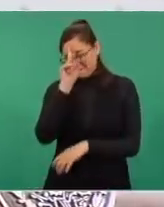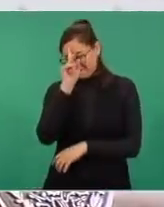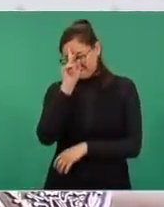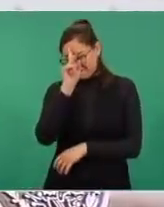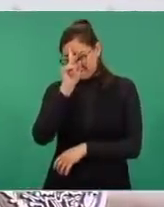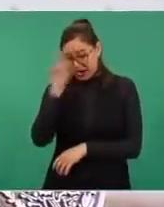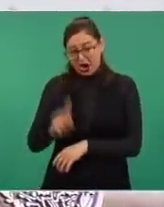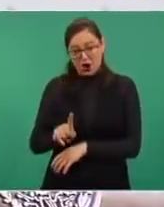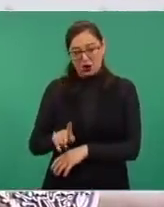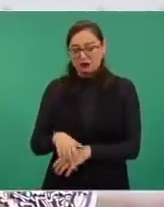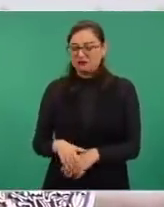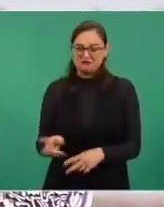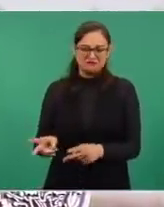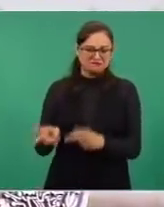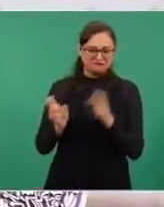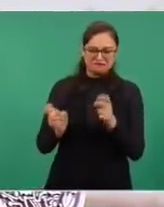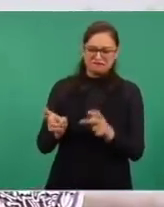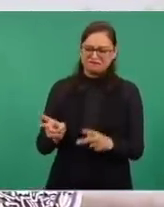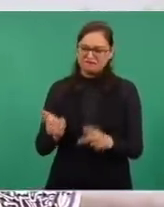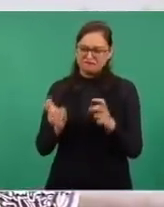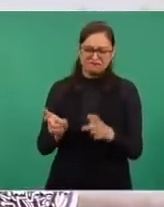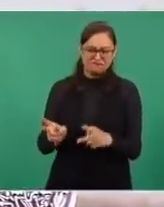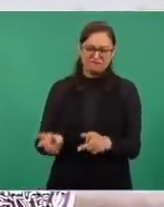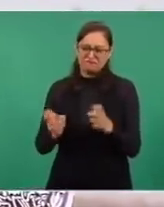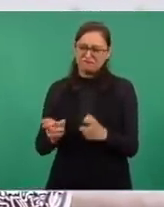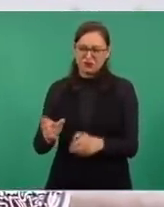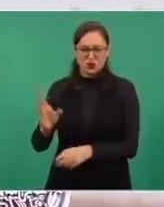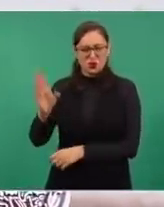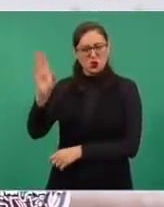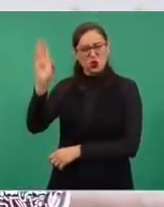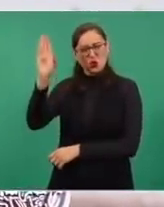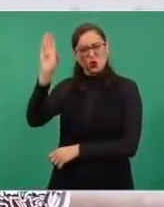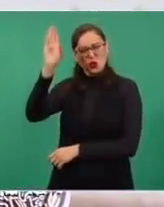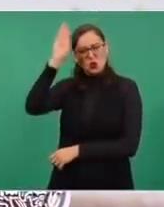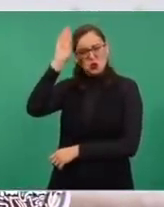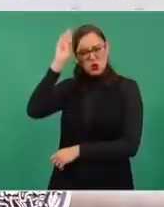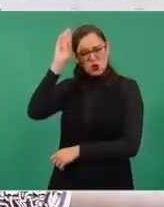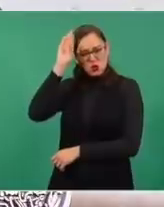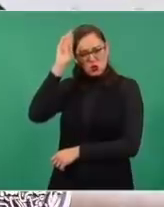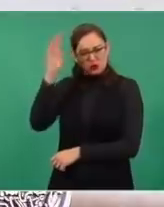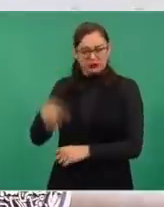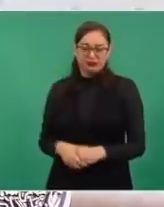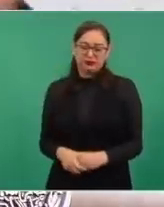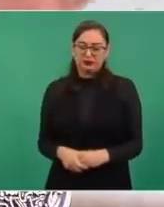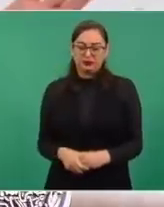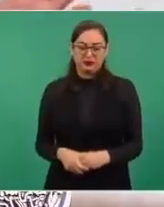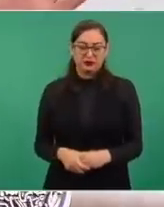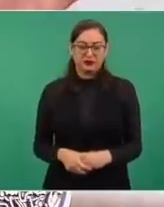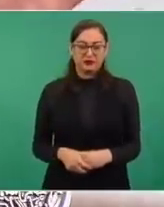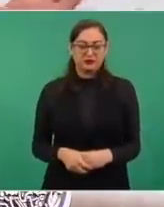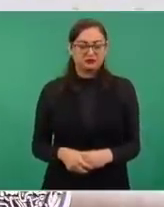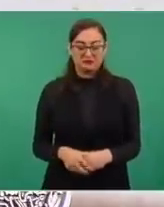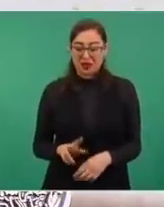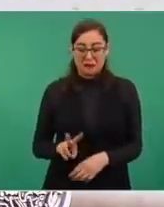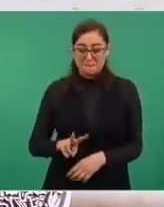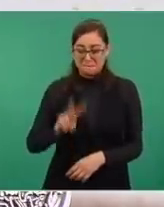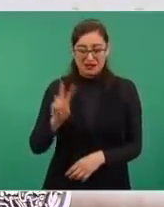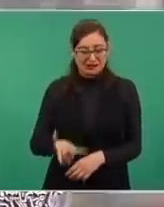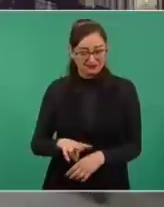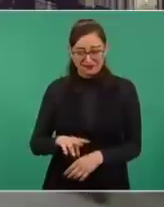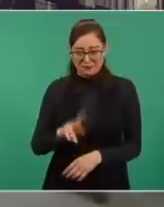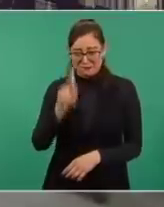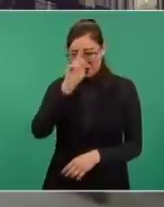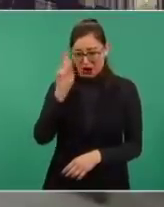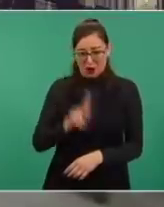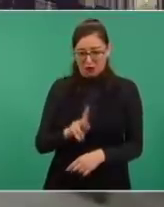como nunca se saqueó a México.